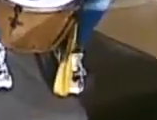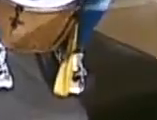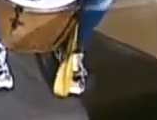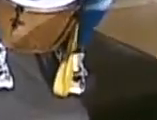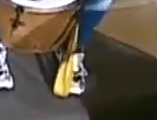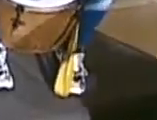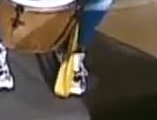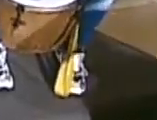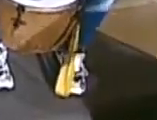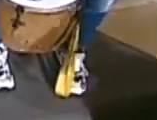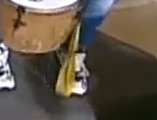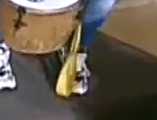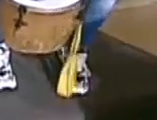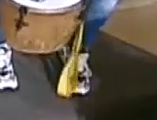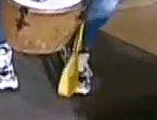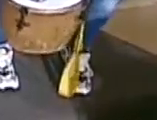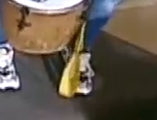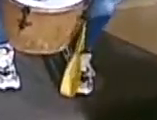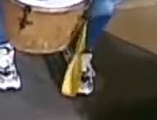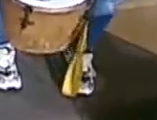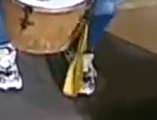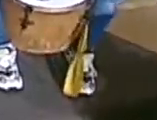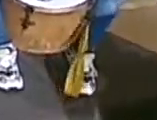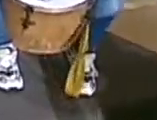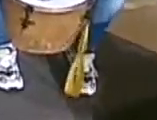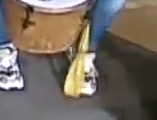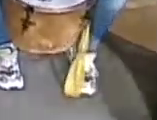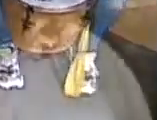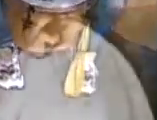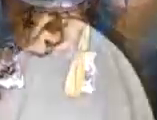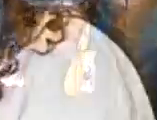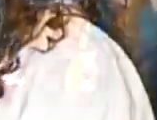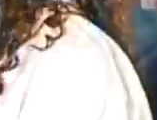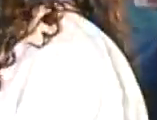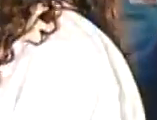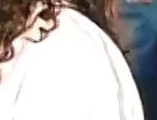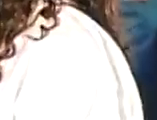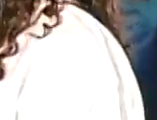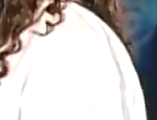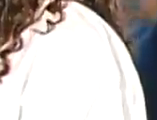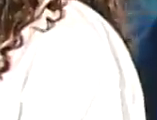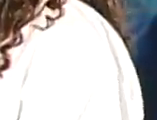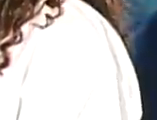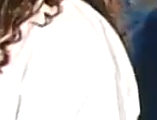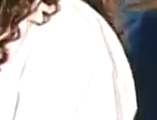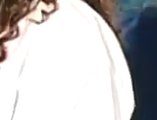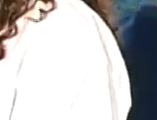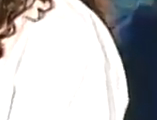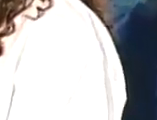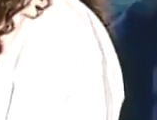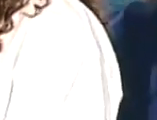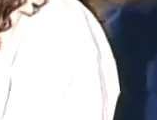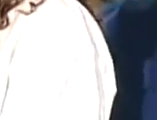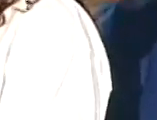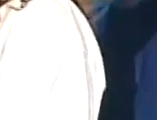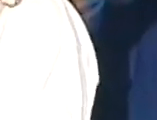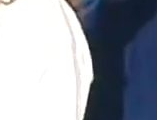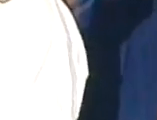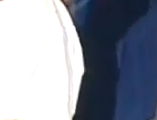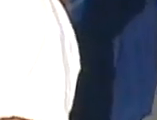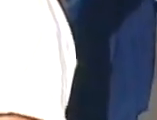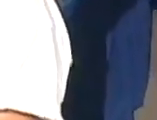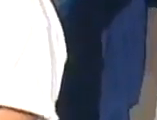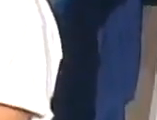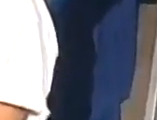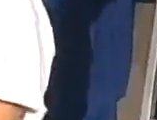monte estaba llorando la goa hay de mi pueblo hay un río irán es en la rúmura que debajo de una piedra estaba durmiendo una